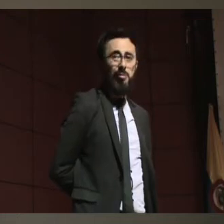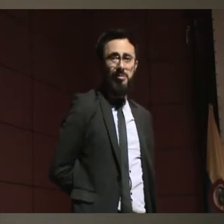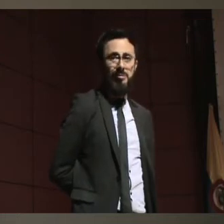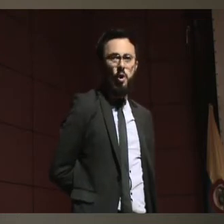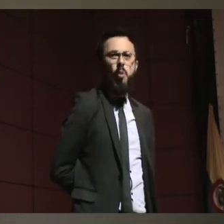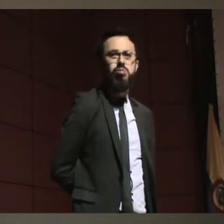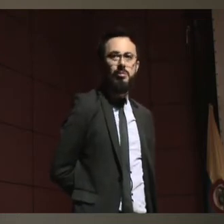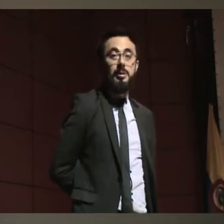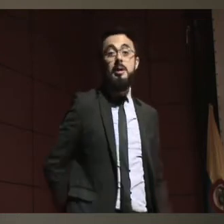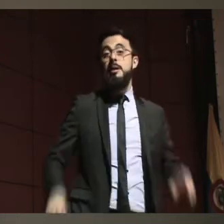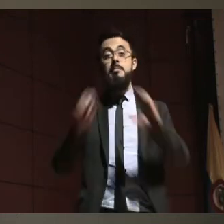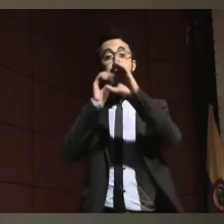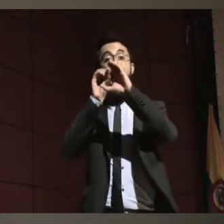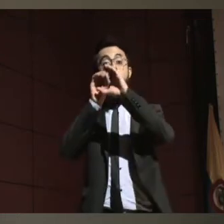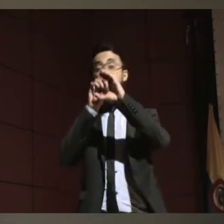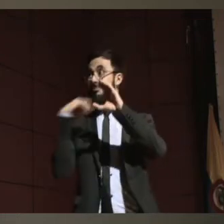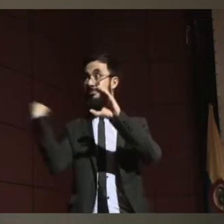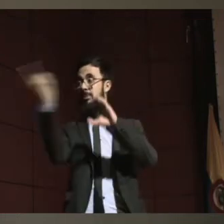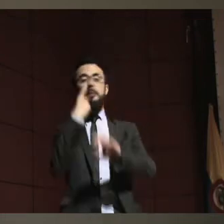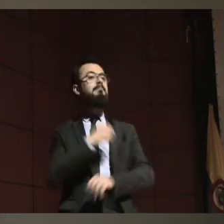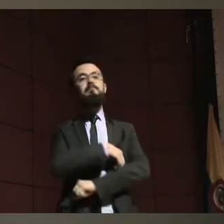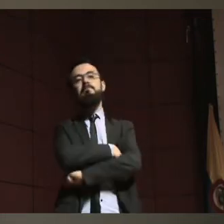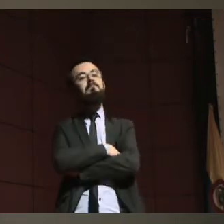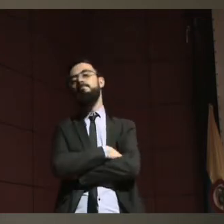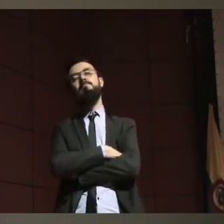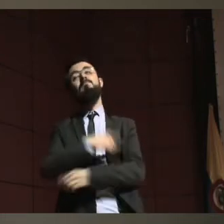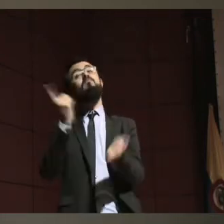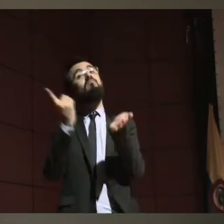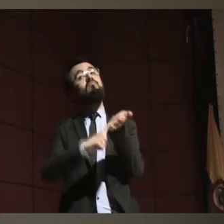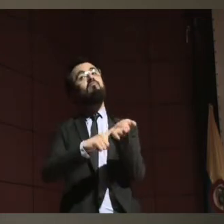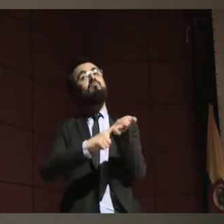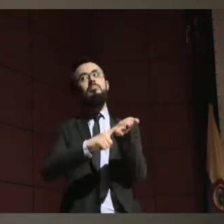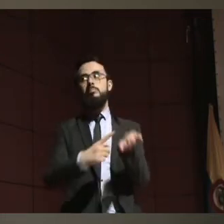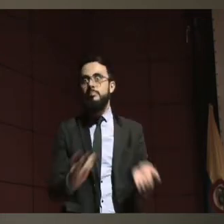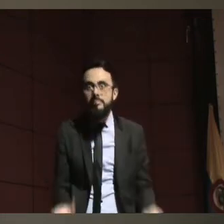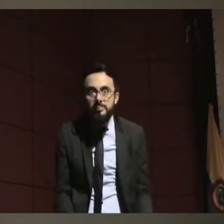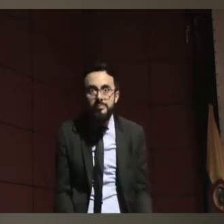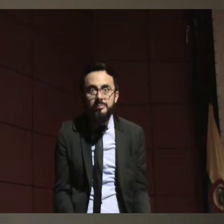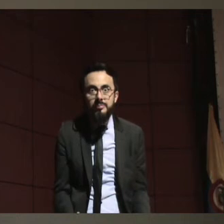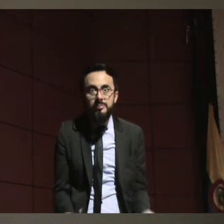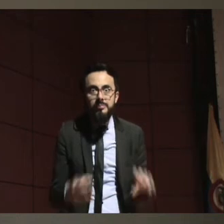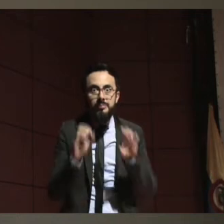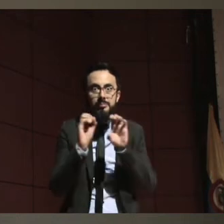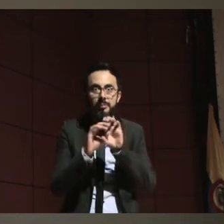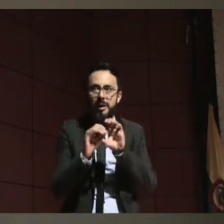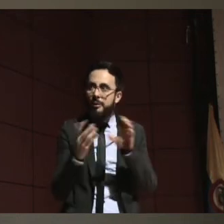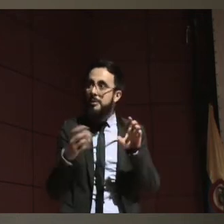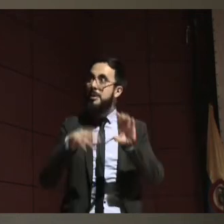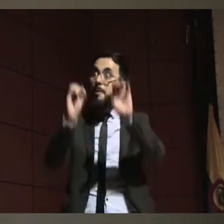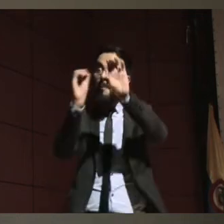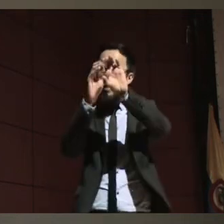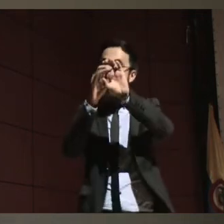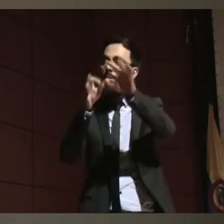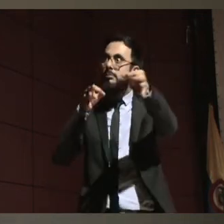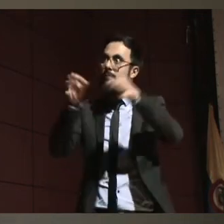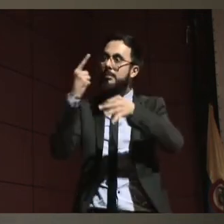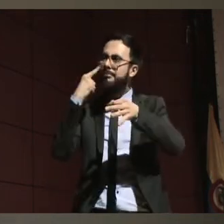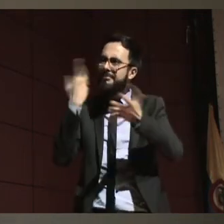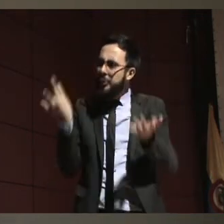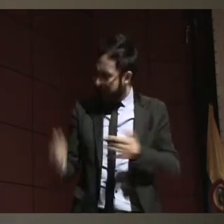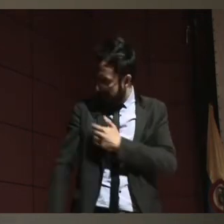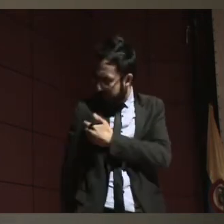no se imaginan ustedes cuál es el problema para poderle explicar al sistema bancario, que eso lo hemos hecho